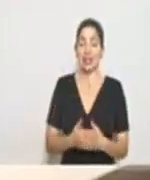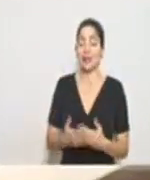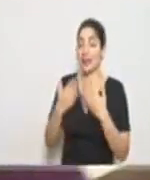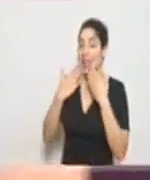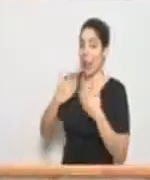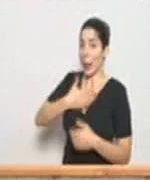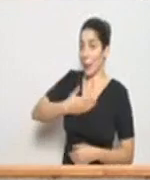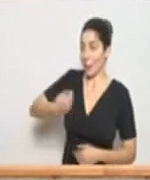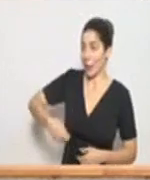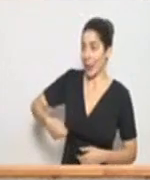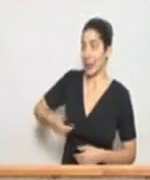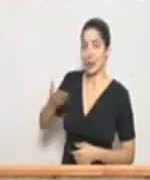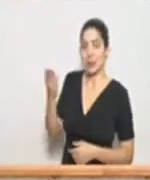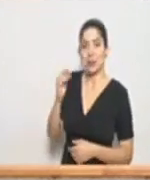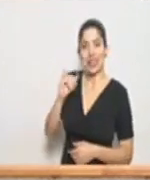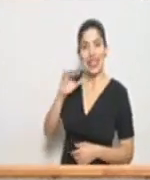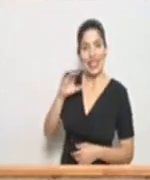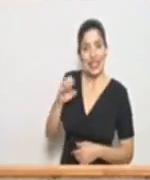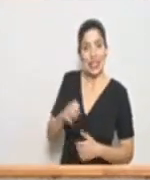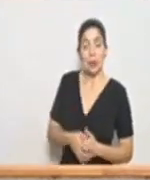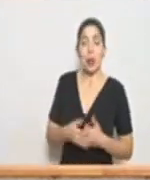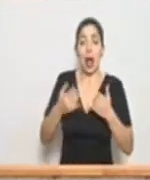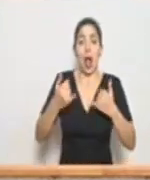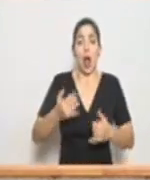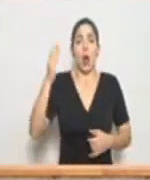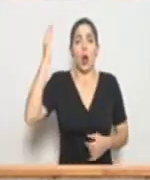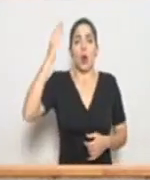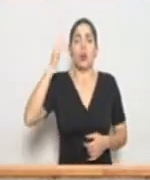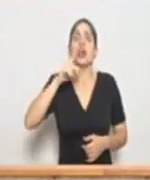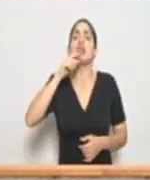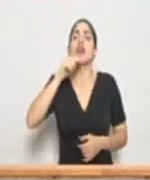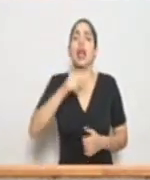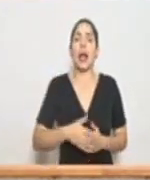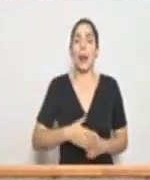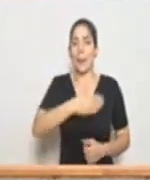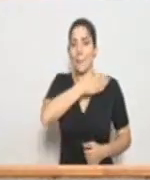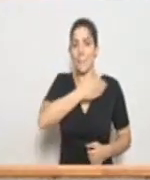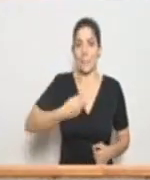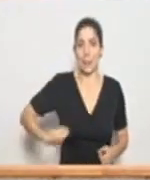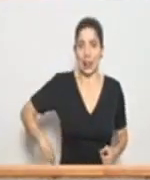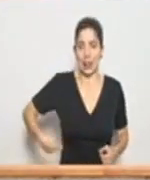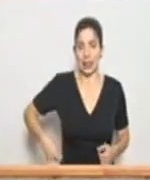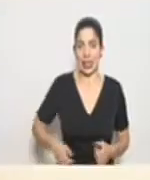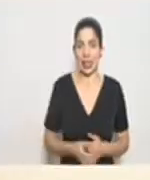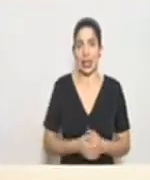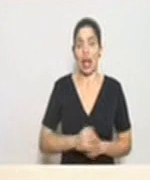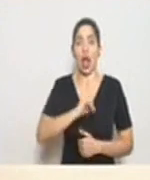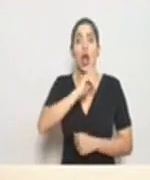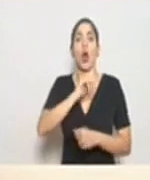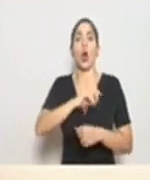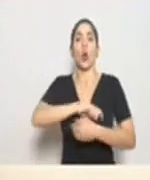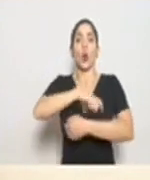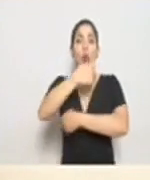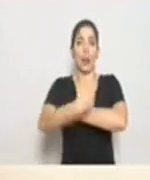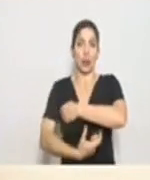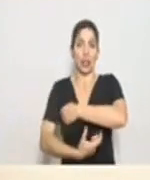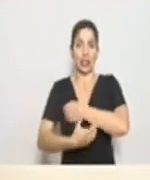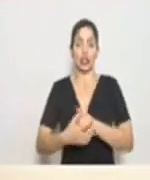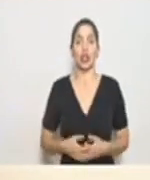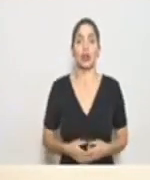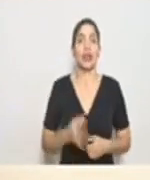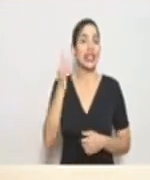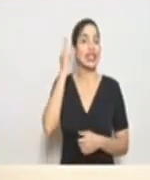Presidenta Ejecutiva del ICE. Escucharemos el mensaje de la Presidenta Ejecutiva de la Junta de Protección Social,